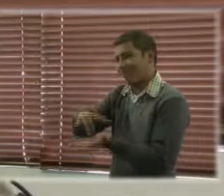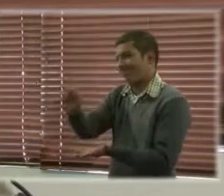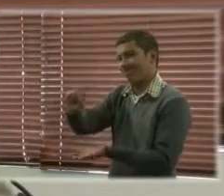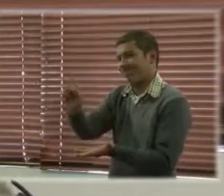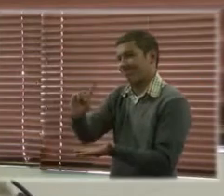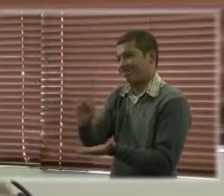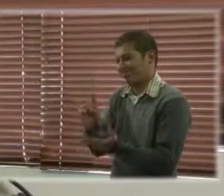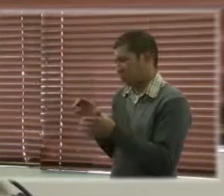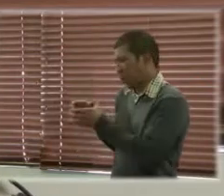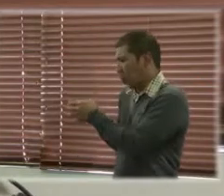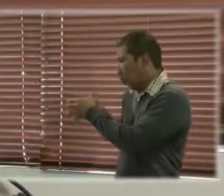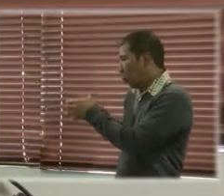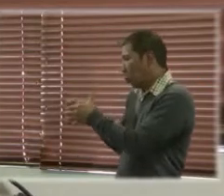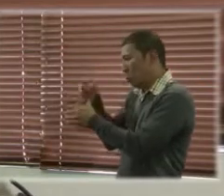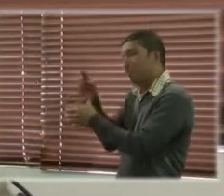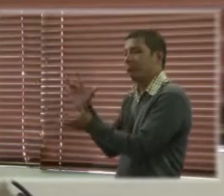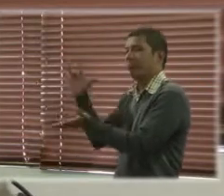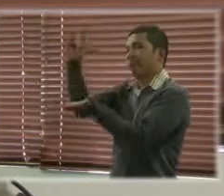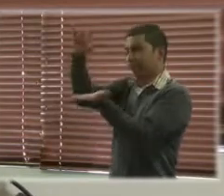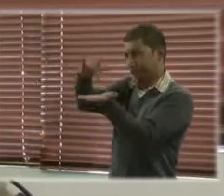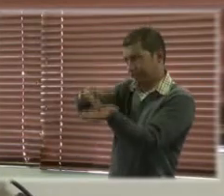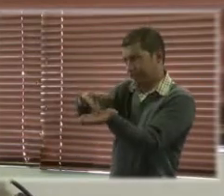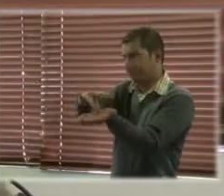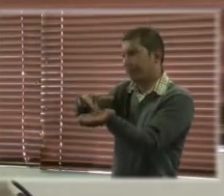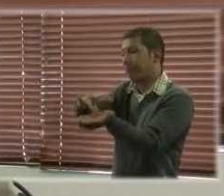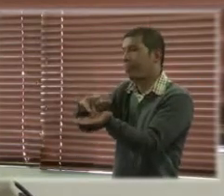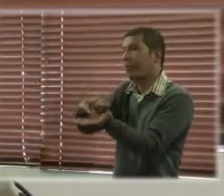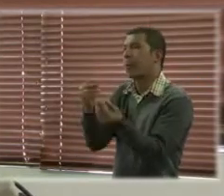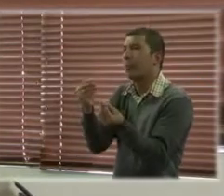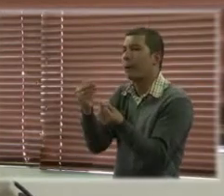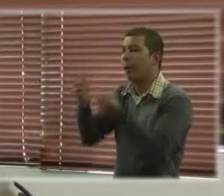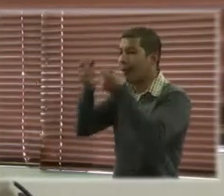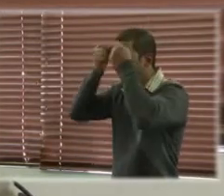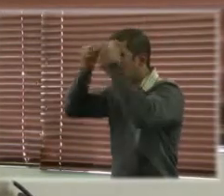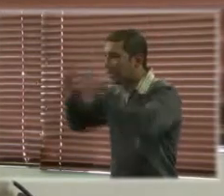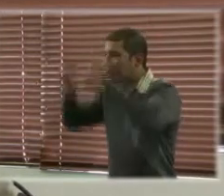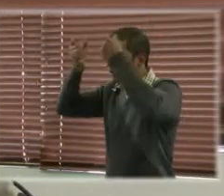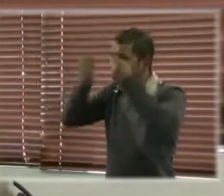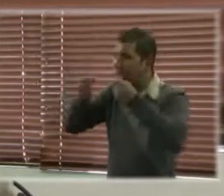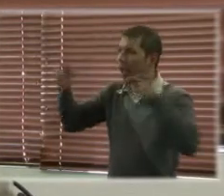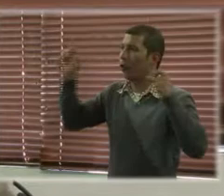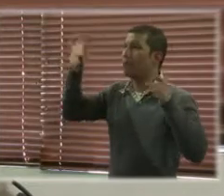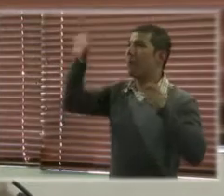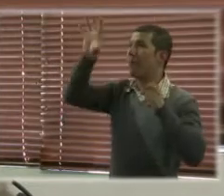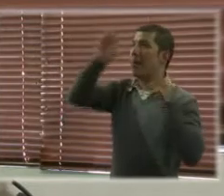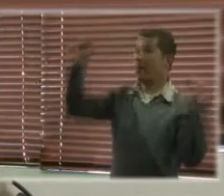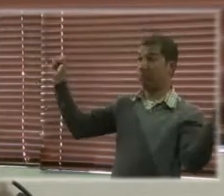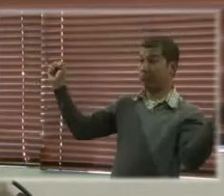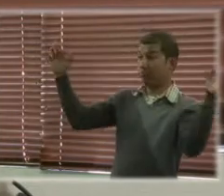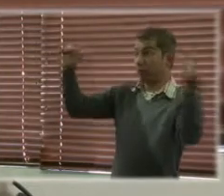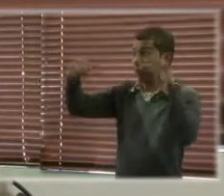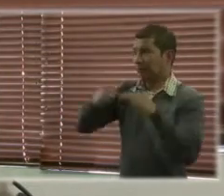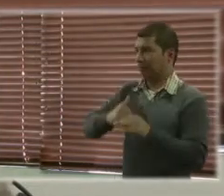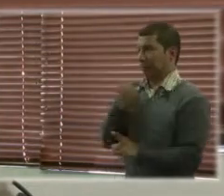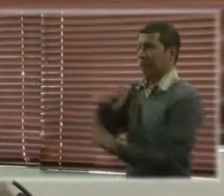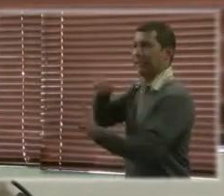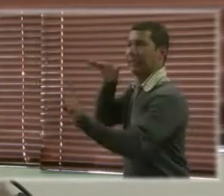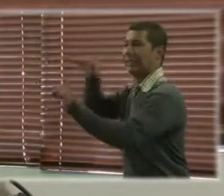haciendo incidencia ahí con los estados para que también se percaten o estén